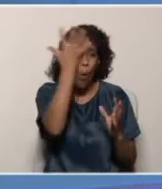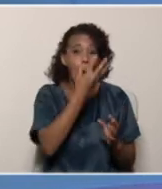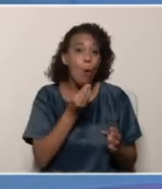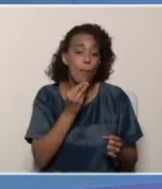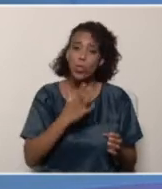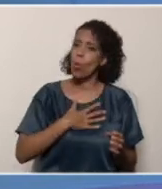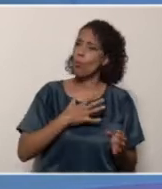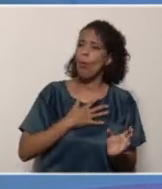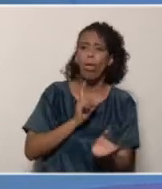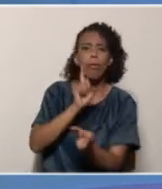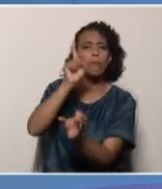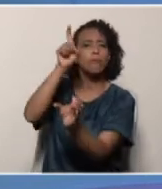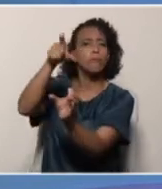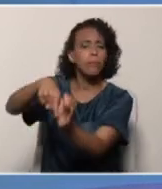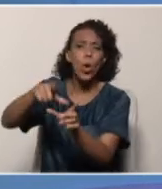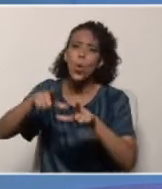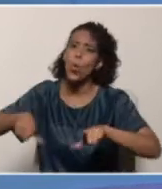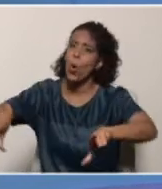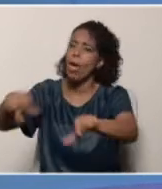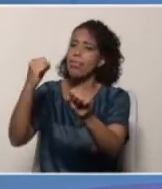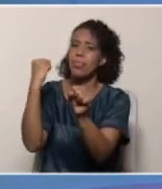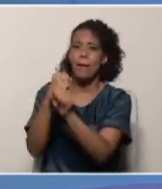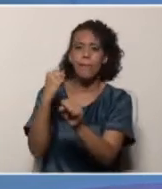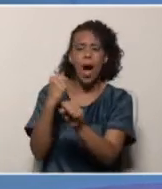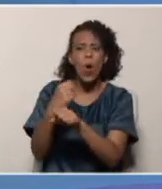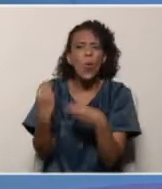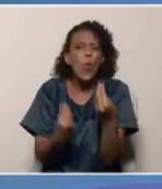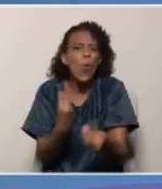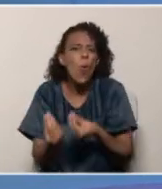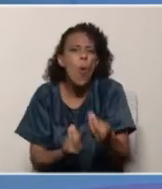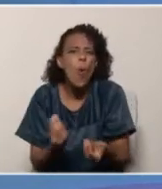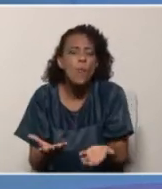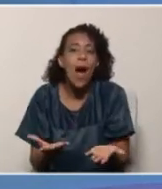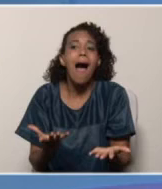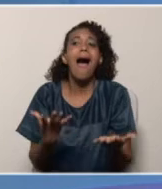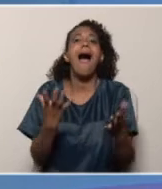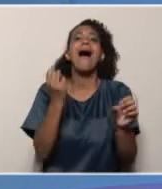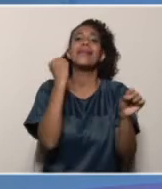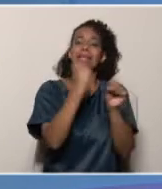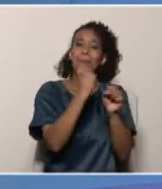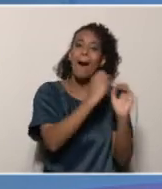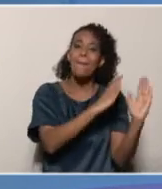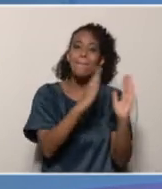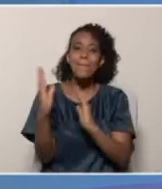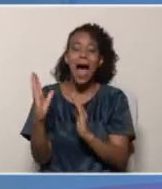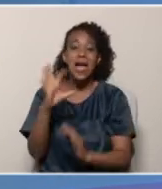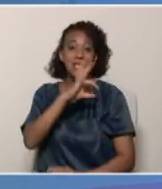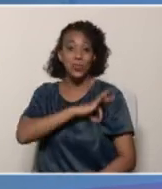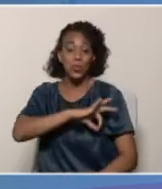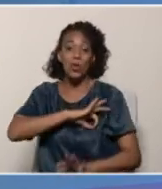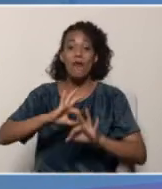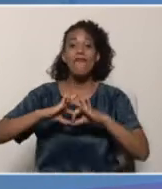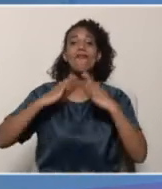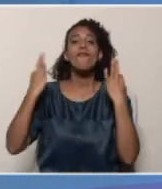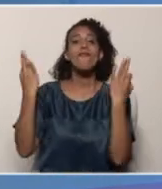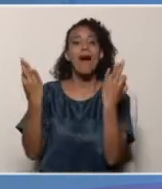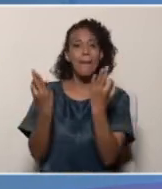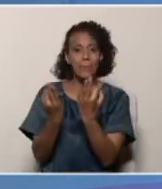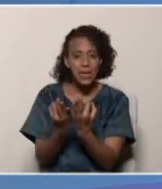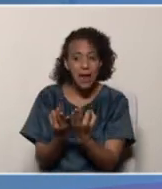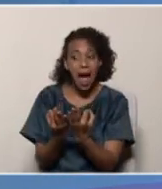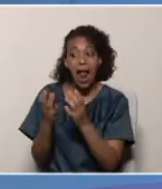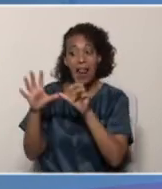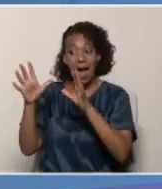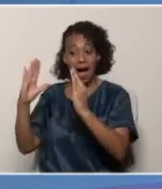no pueden insertarse en un espacio laboral, entonces se trabaja el plan desde los socios familiar, es decir,